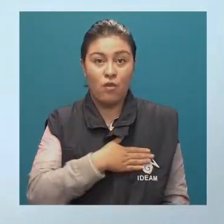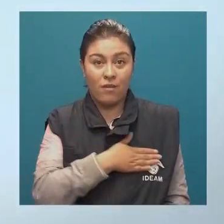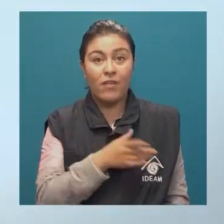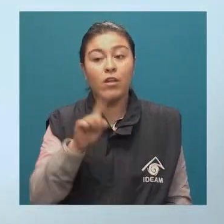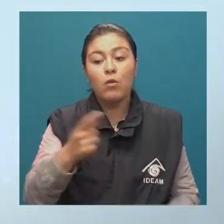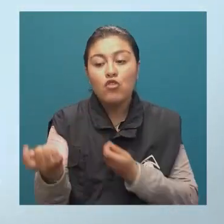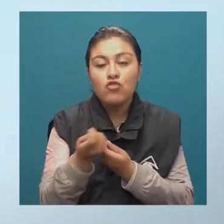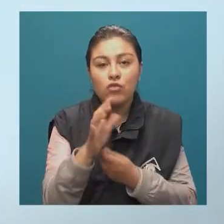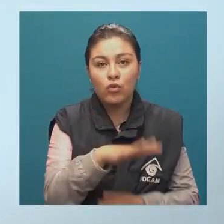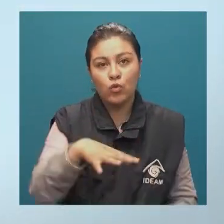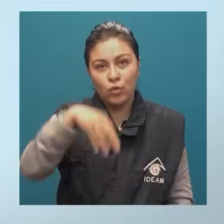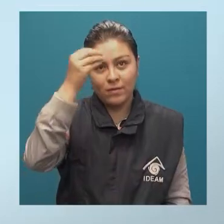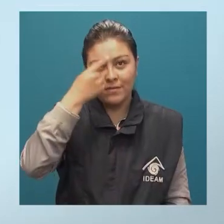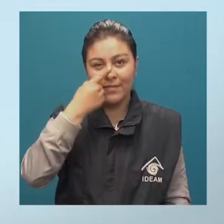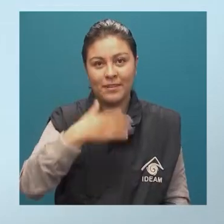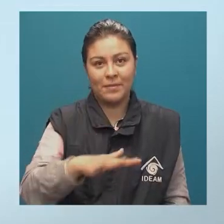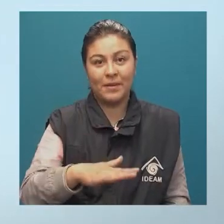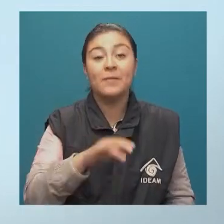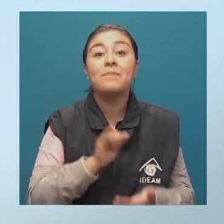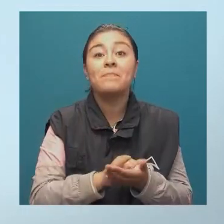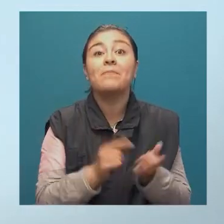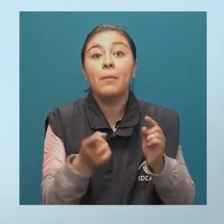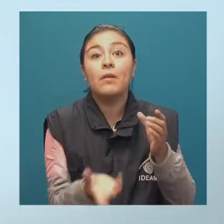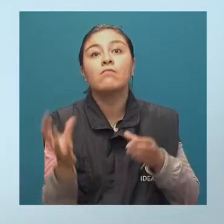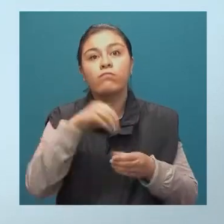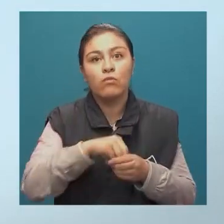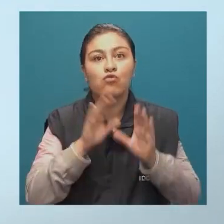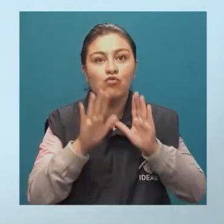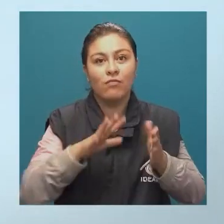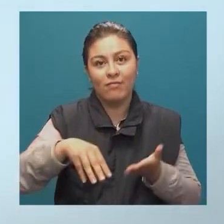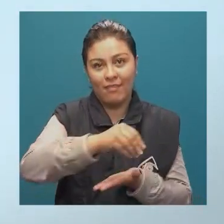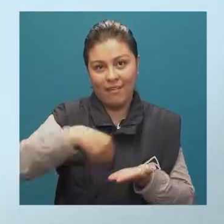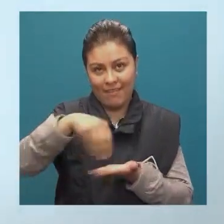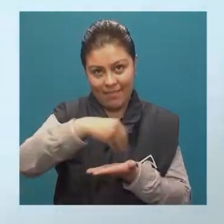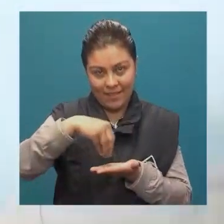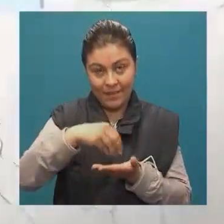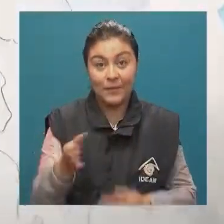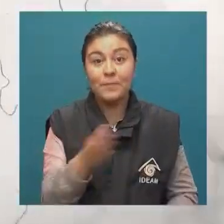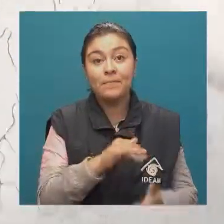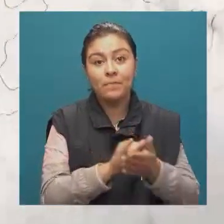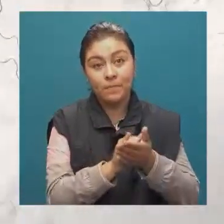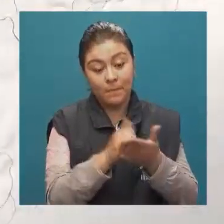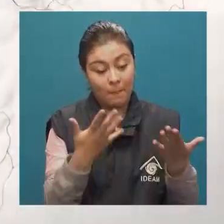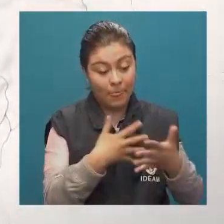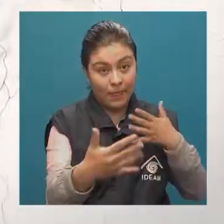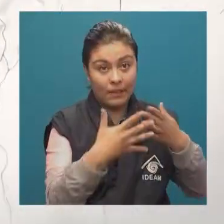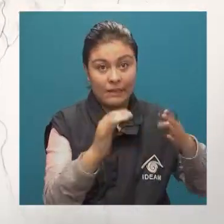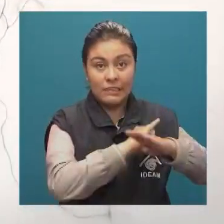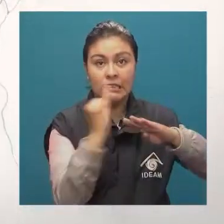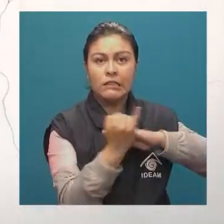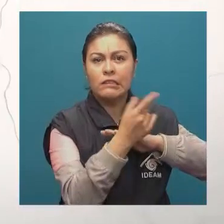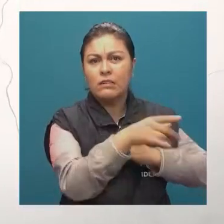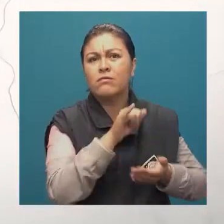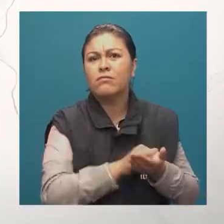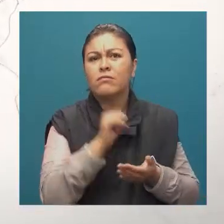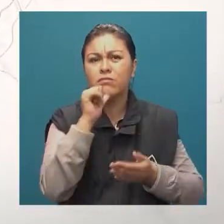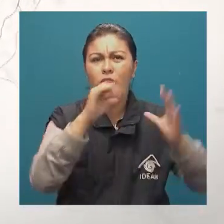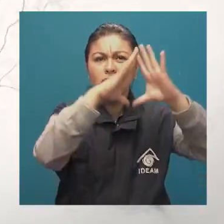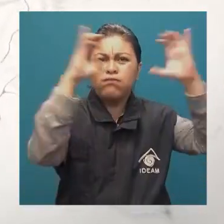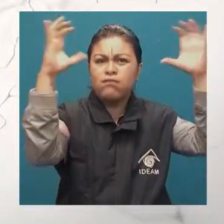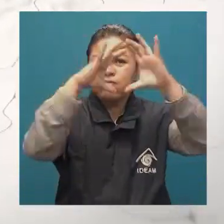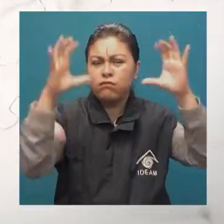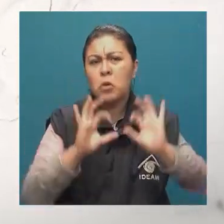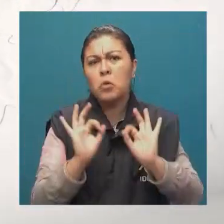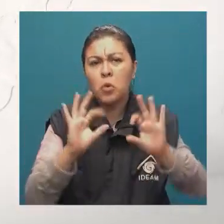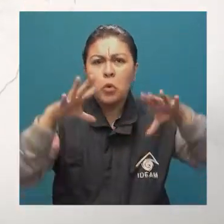atlántico. Sobre el archipiélago se incrementarán las nubes, pero se mantendrá el tiempo seco. Desde el litoral del Pacífico vemos